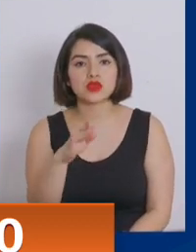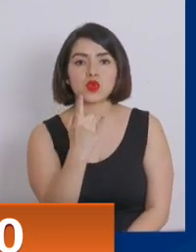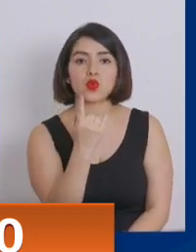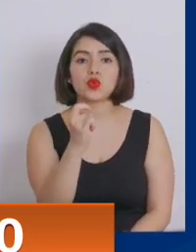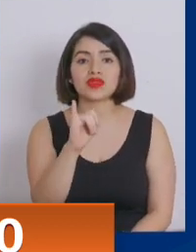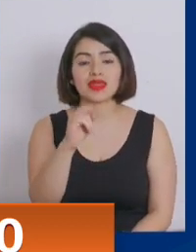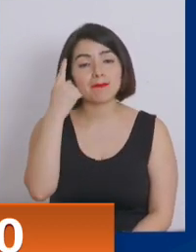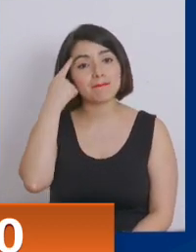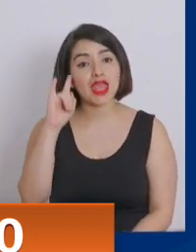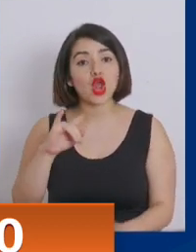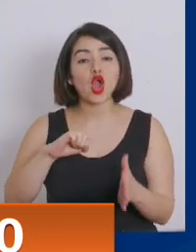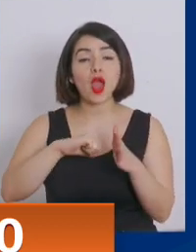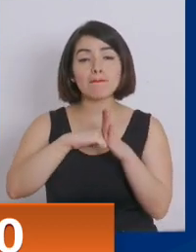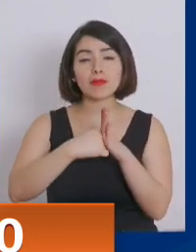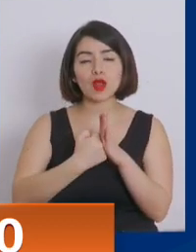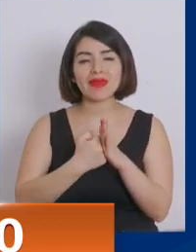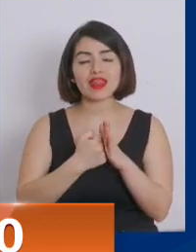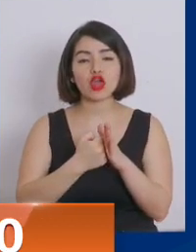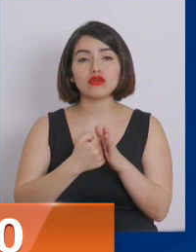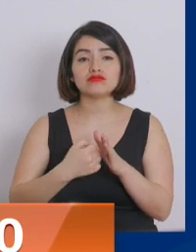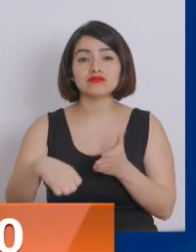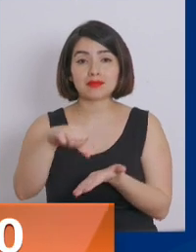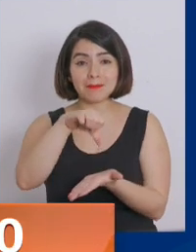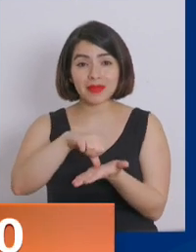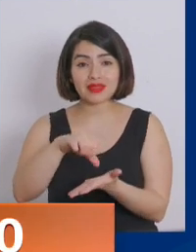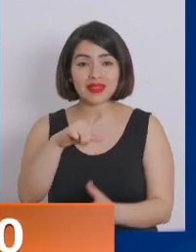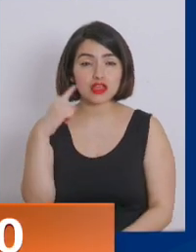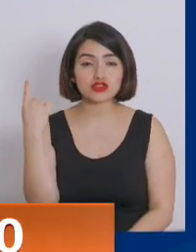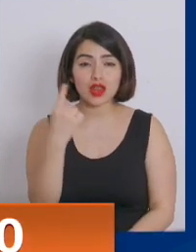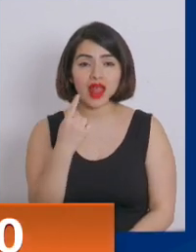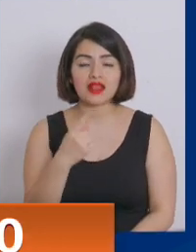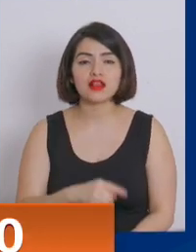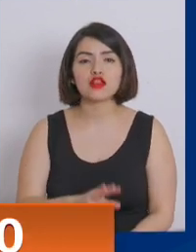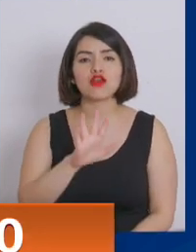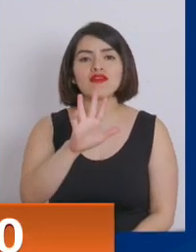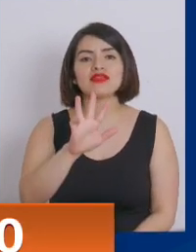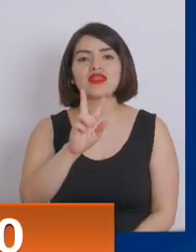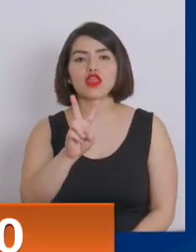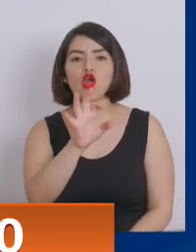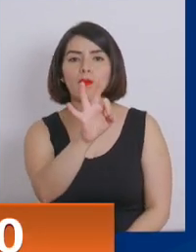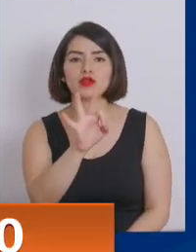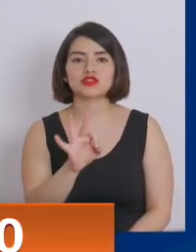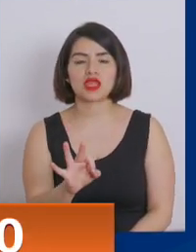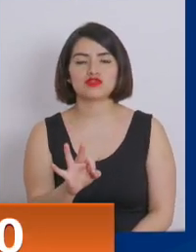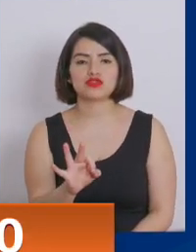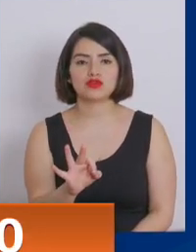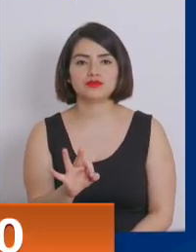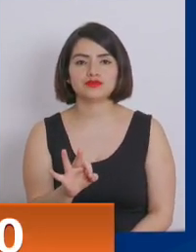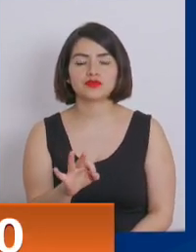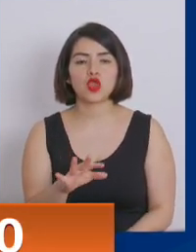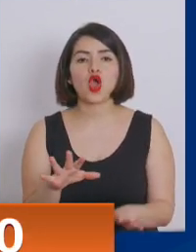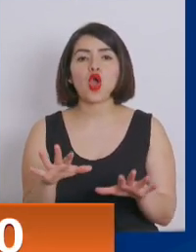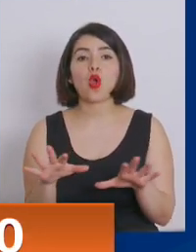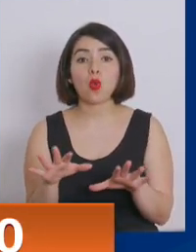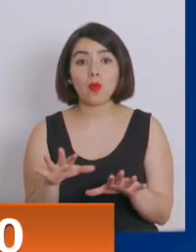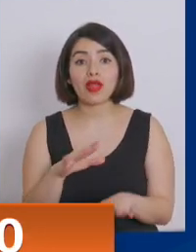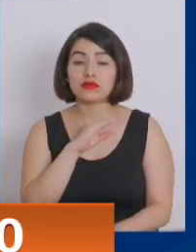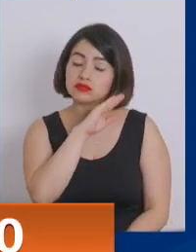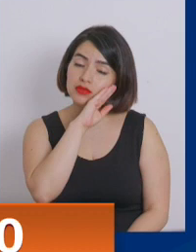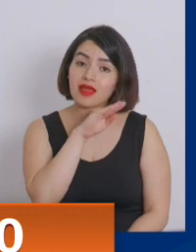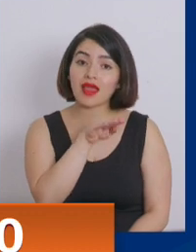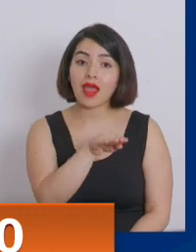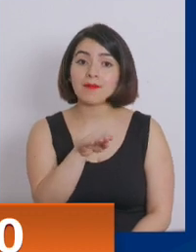promedio nacional de ocupación de camas es de un 92% y la ocupación promedio de camas